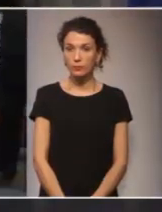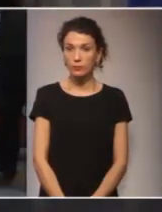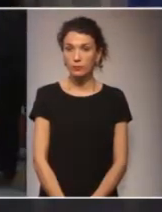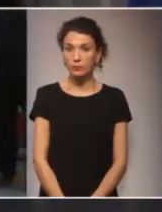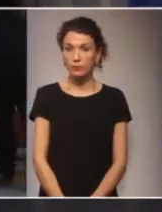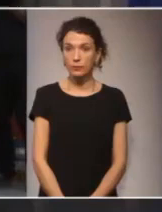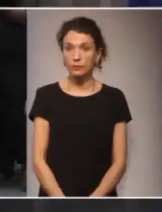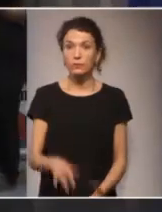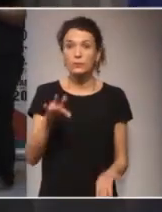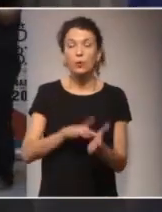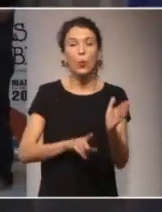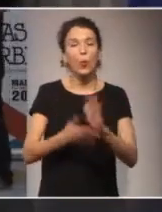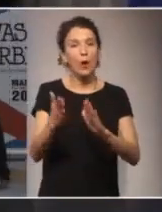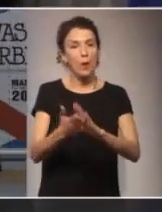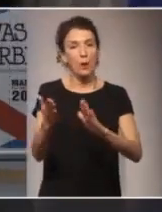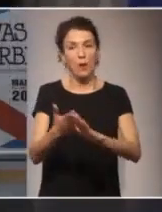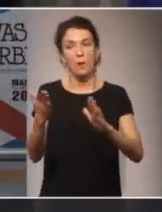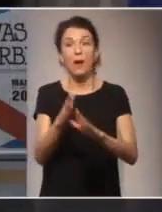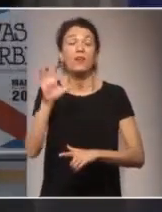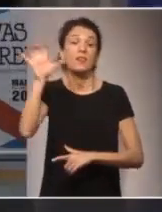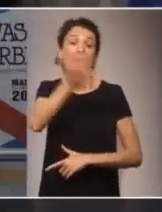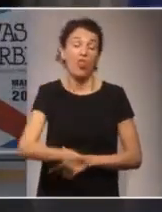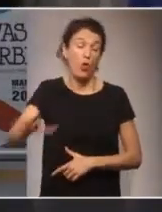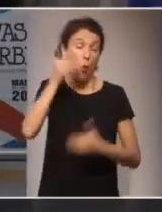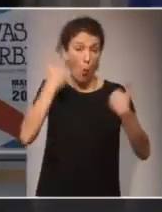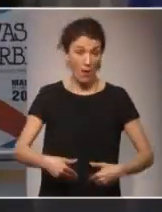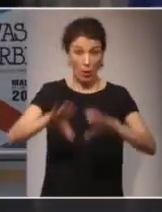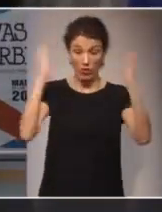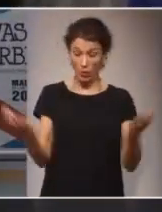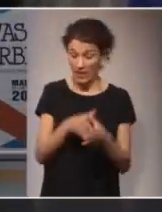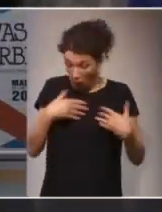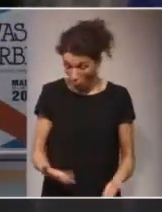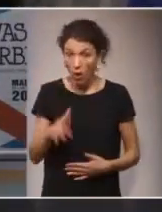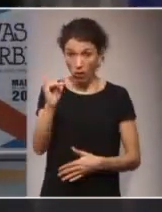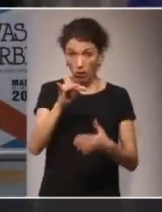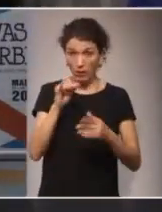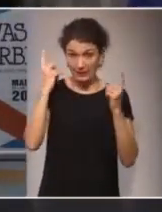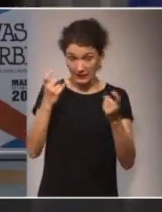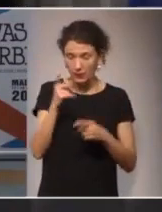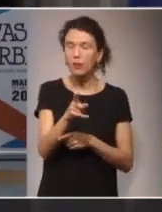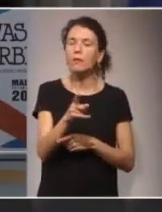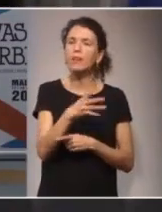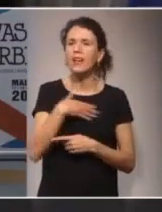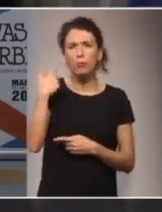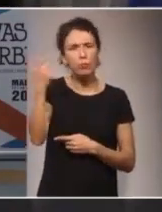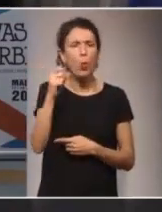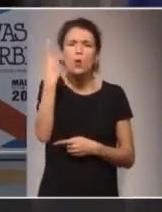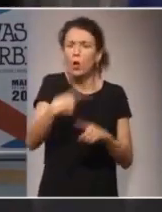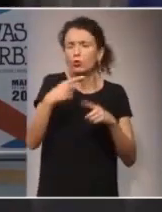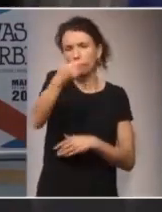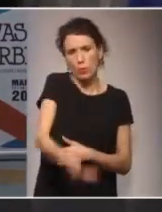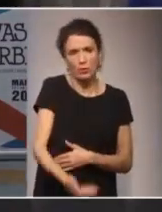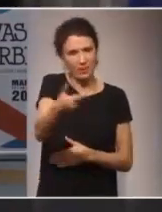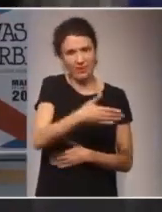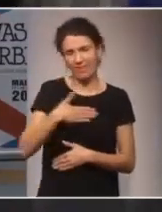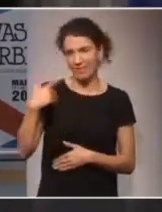En ese avance acelerado hacia la nación humana universal que vivimos hoy, deseamos destacar un aspecto relevante.